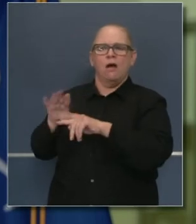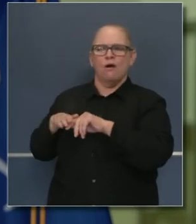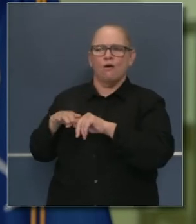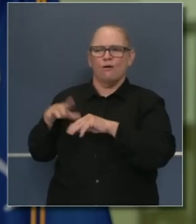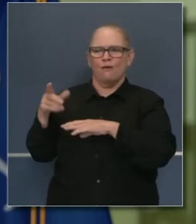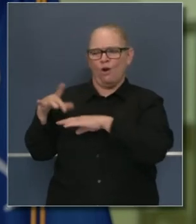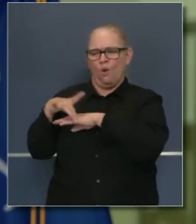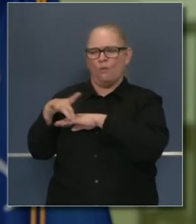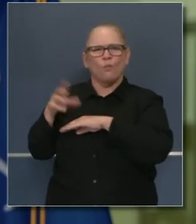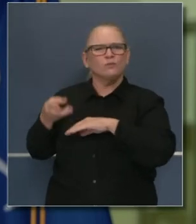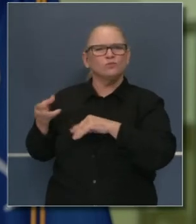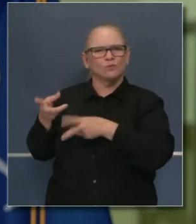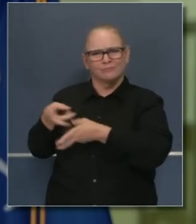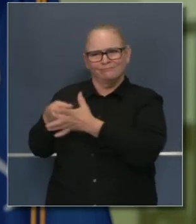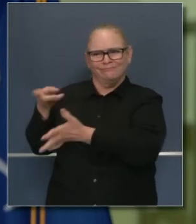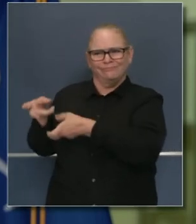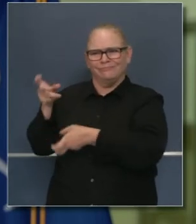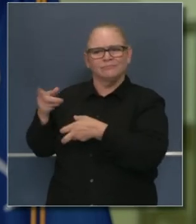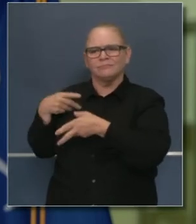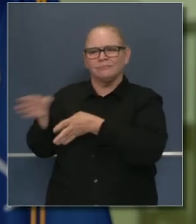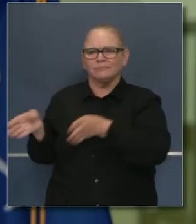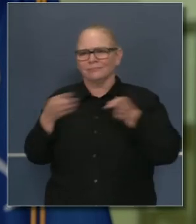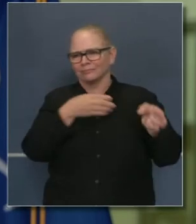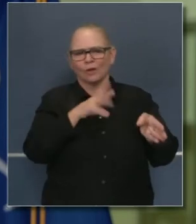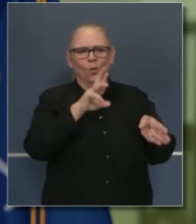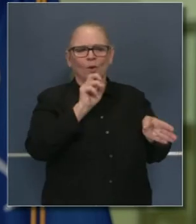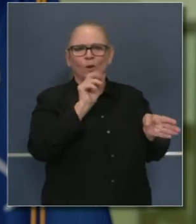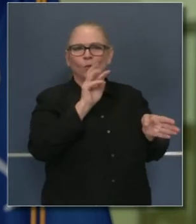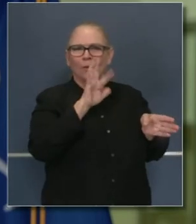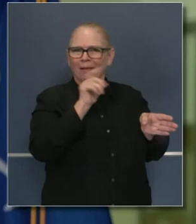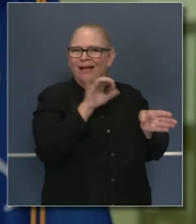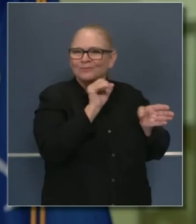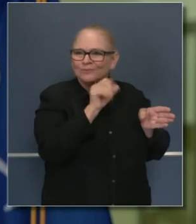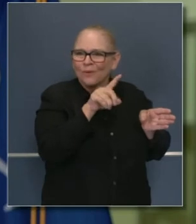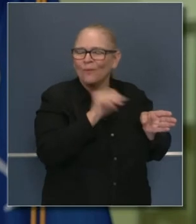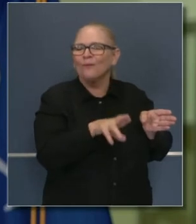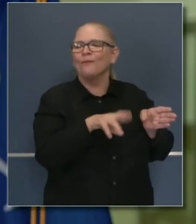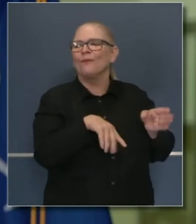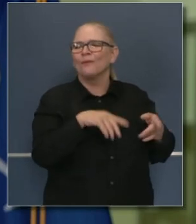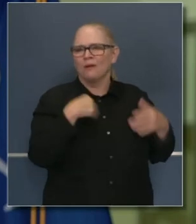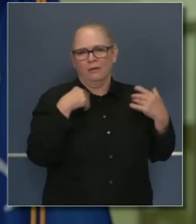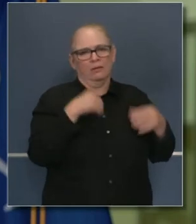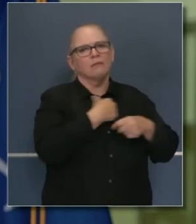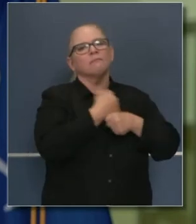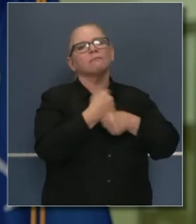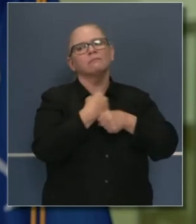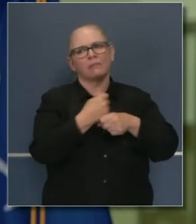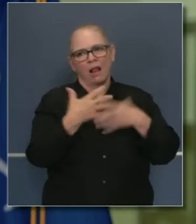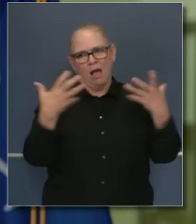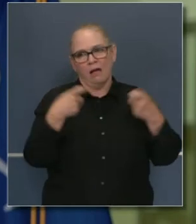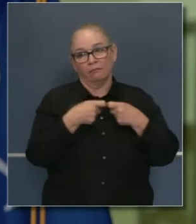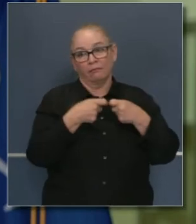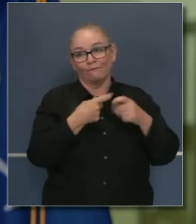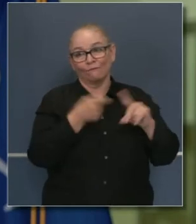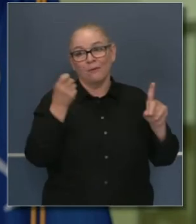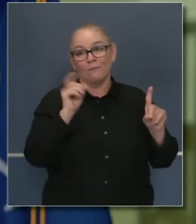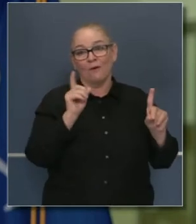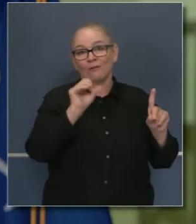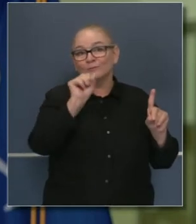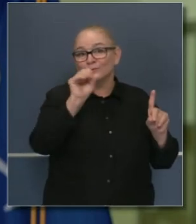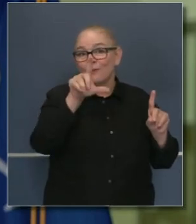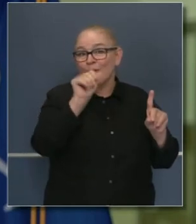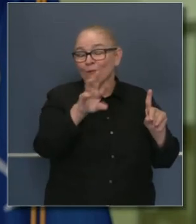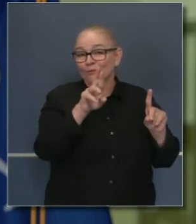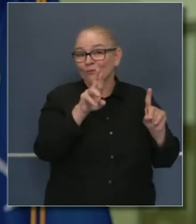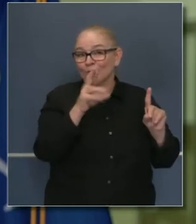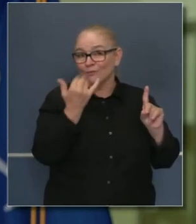situación de energía de cero gastos, tiene que ver